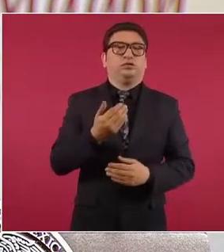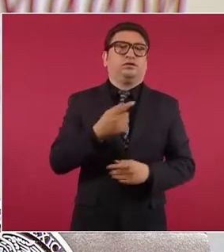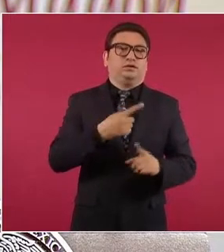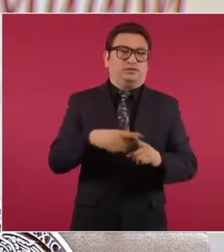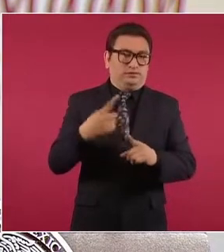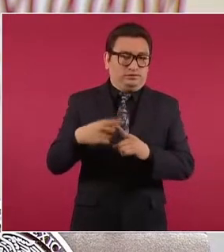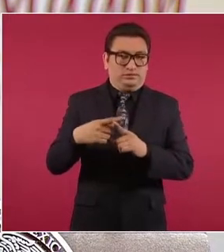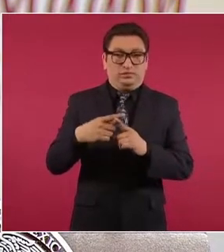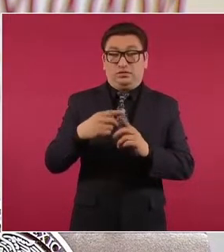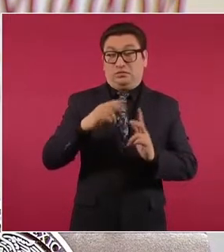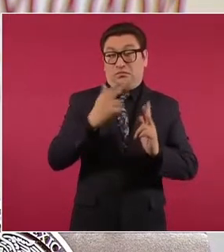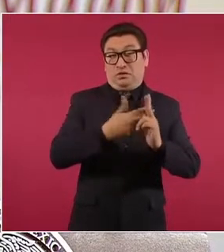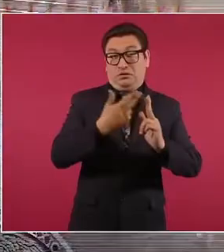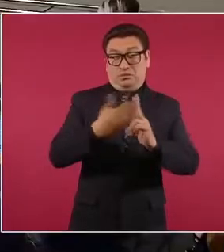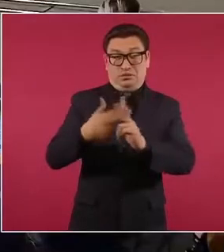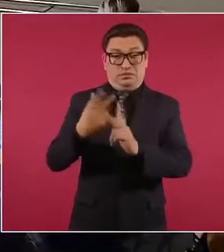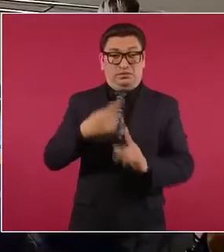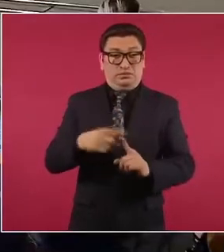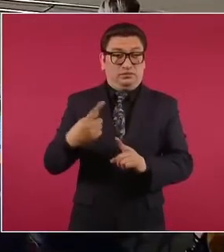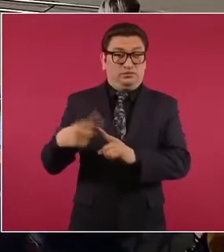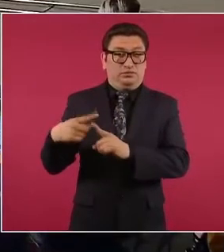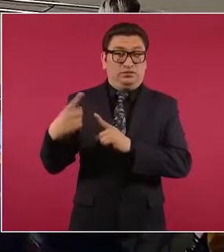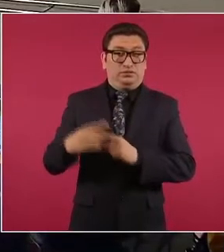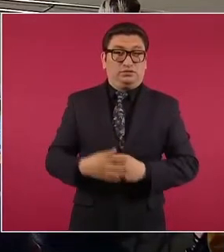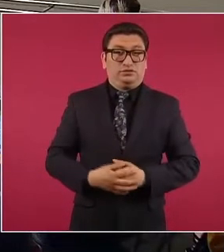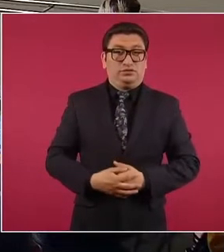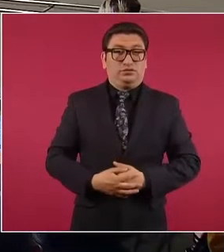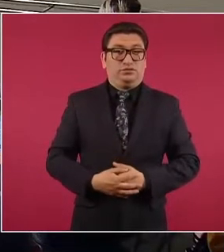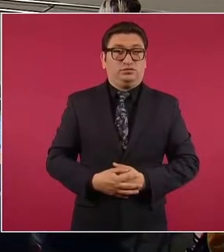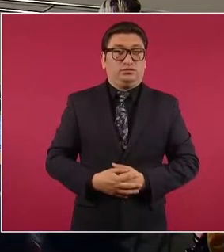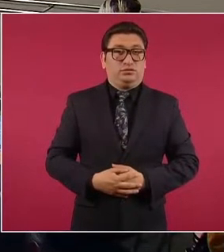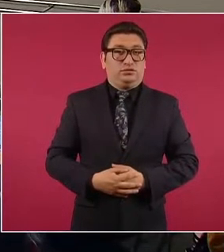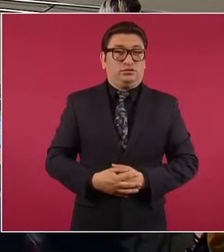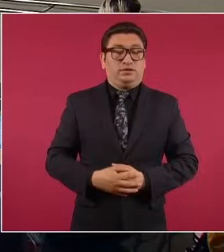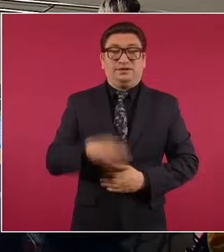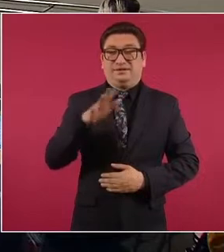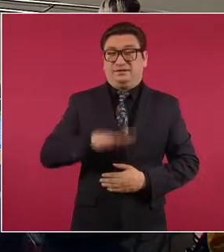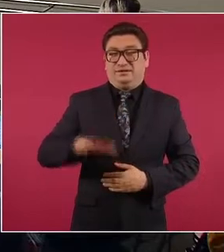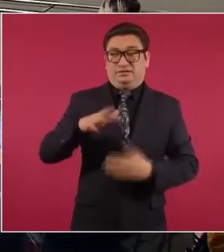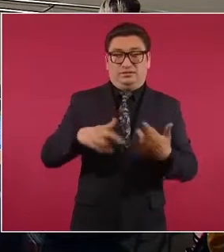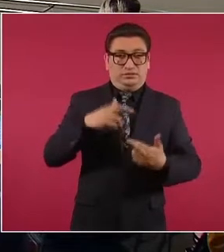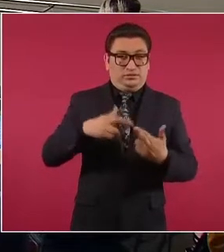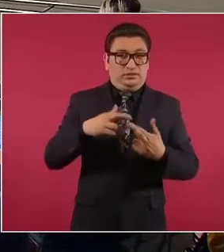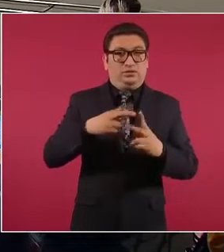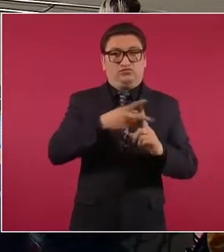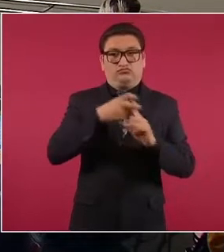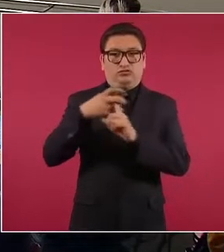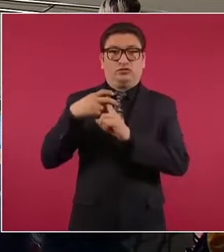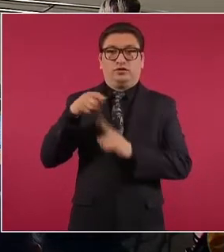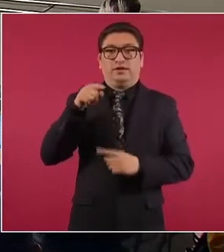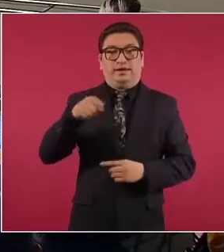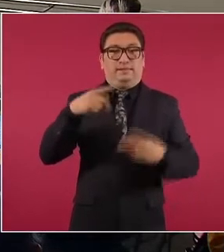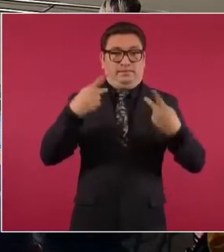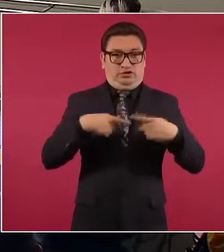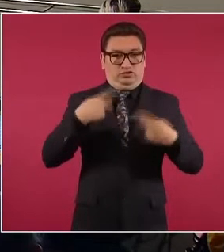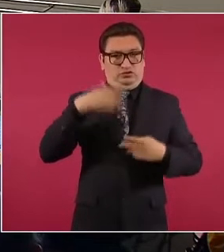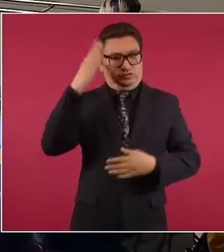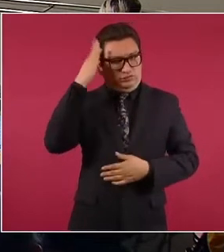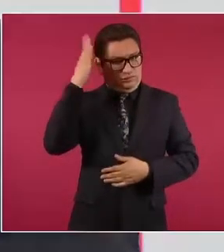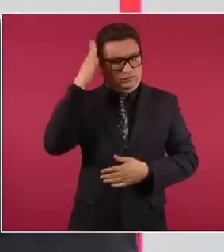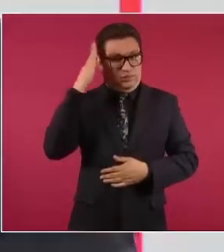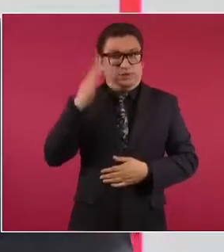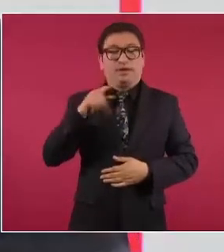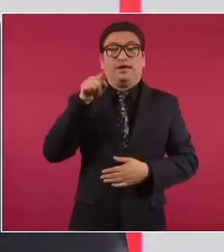diversos homicidios y desapariciones en la región. El líder de ese grupo criminal, Raibel